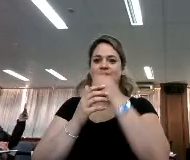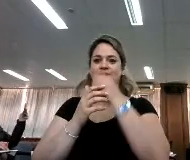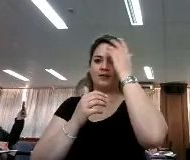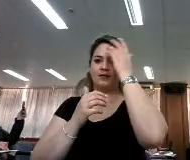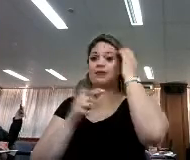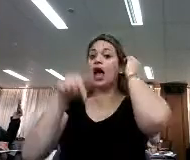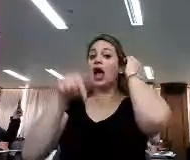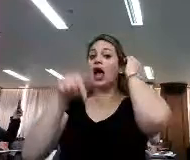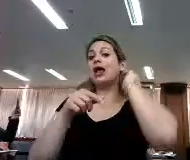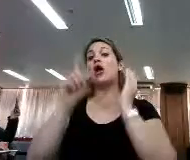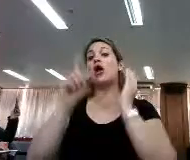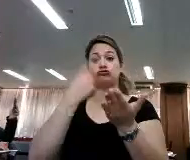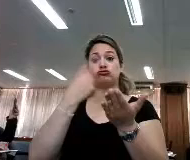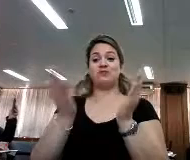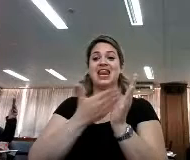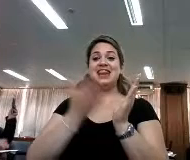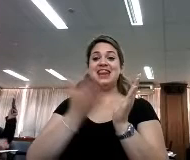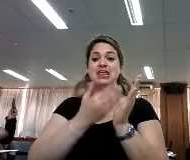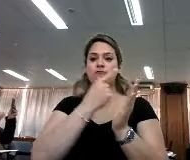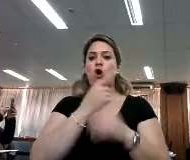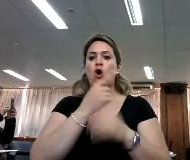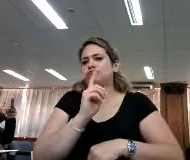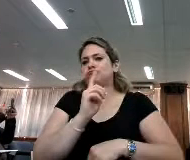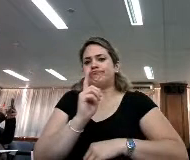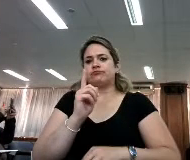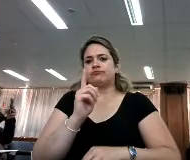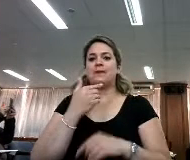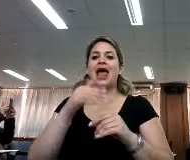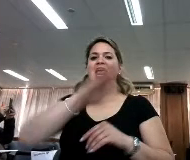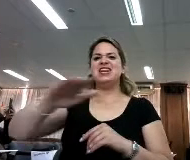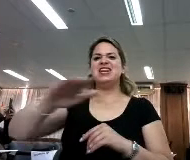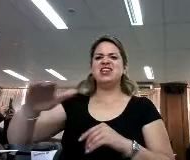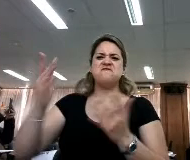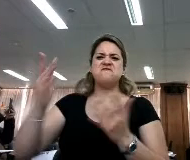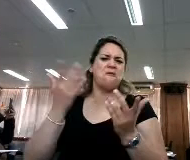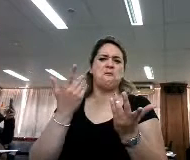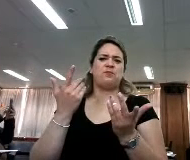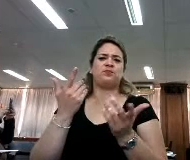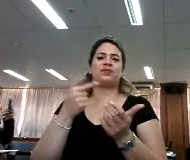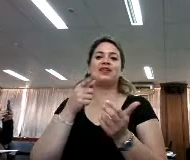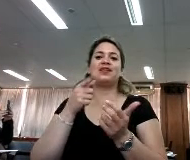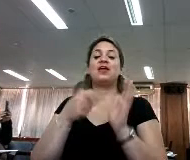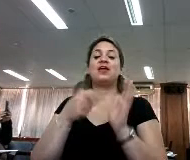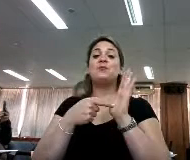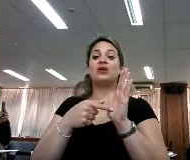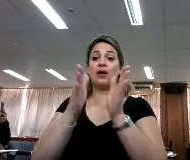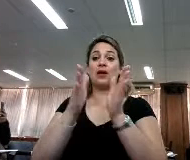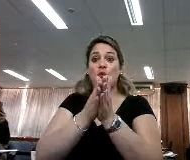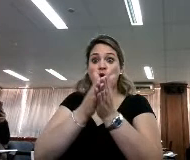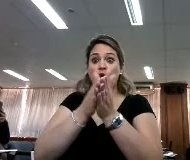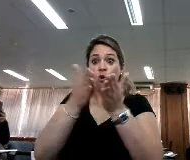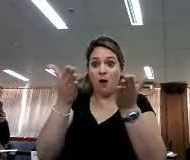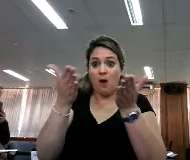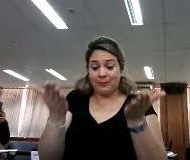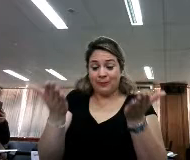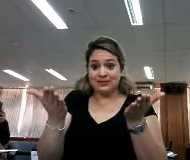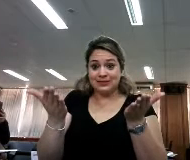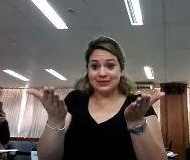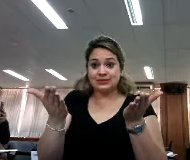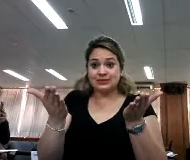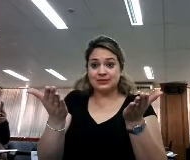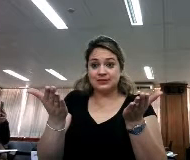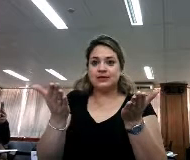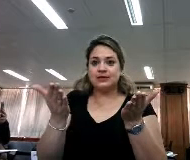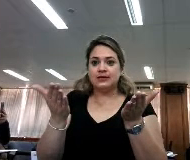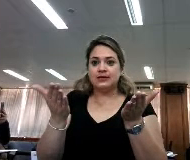tradicional, no este libro que es para chicos, que tiene la particularidad que lo abres, y que el texto va